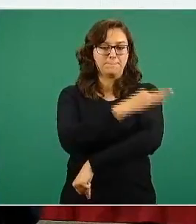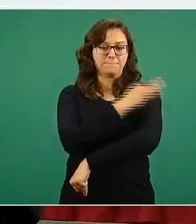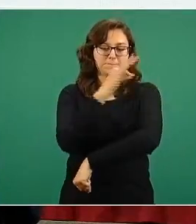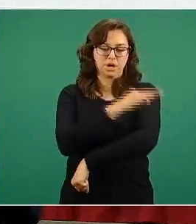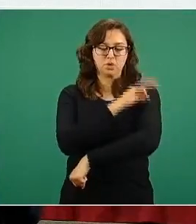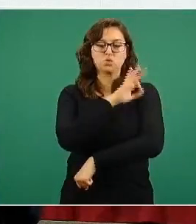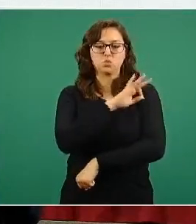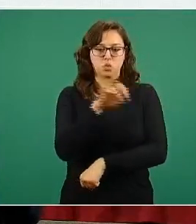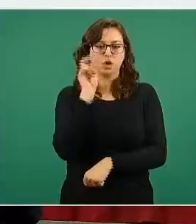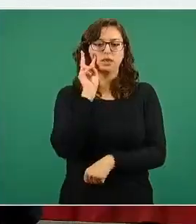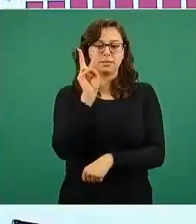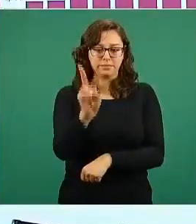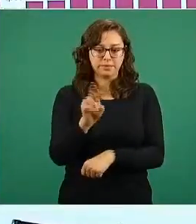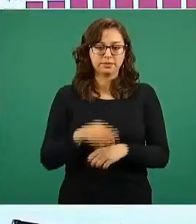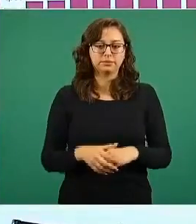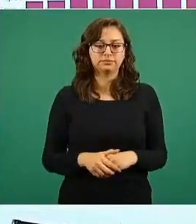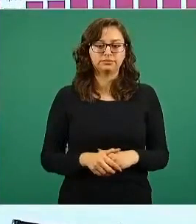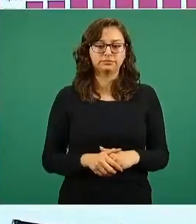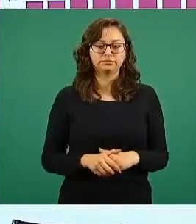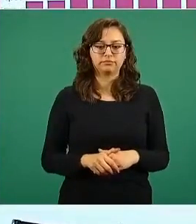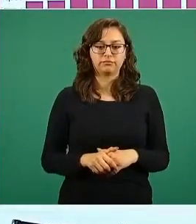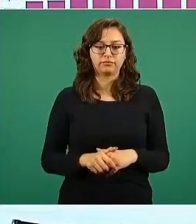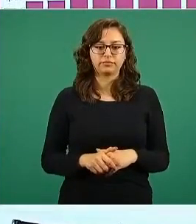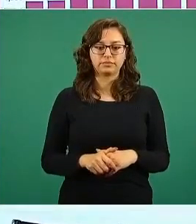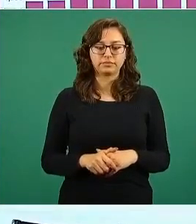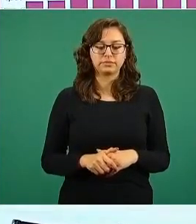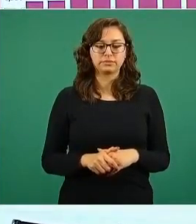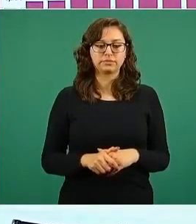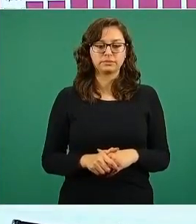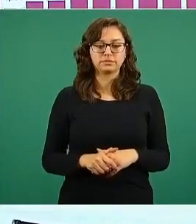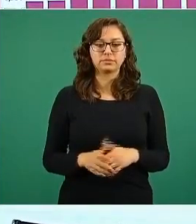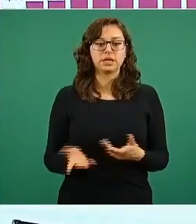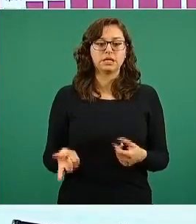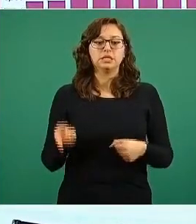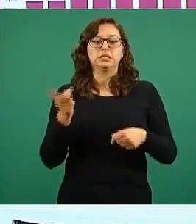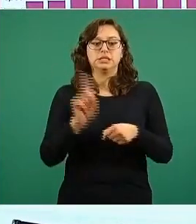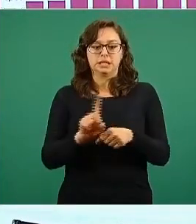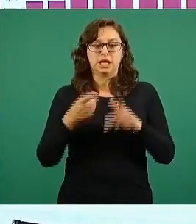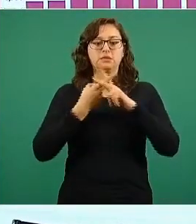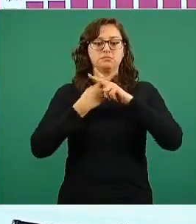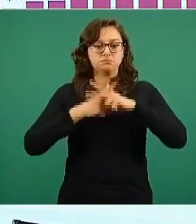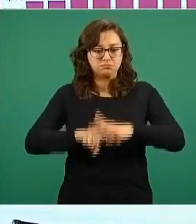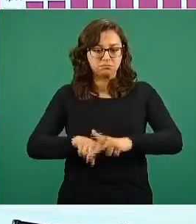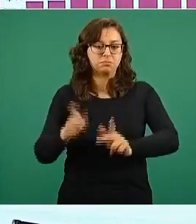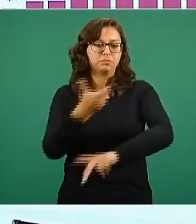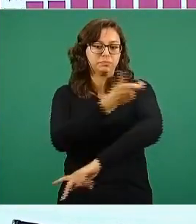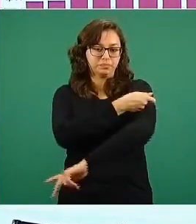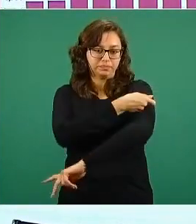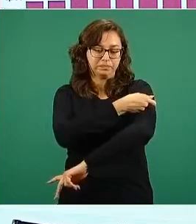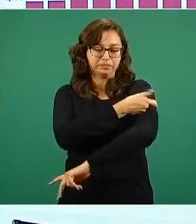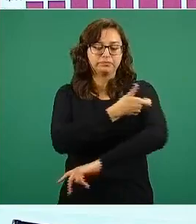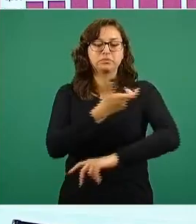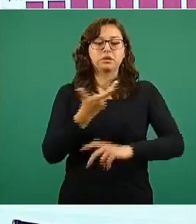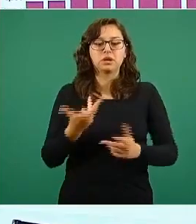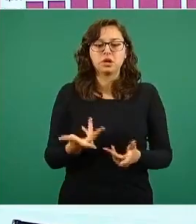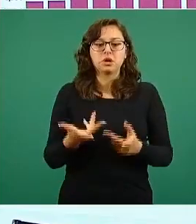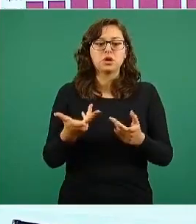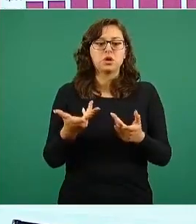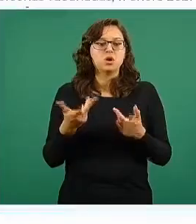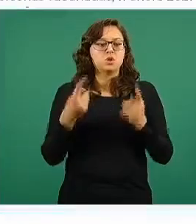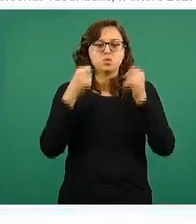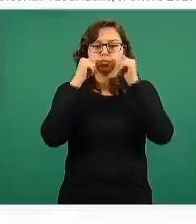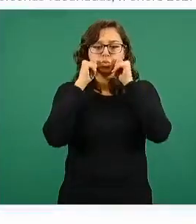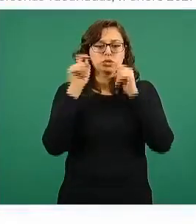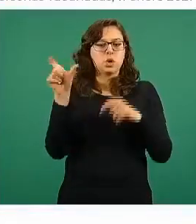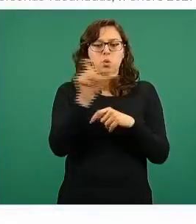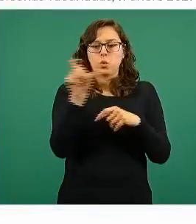que aparece arriba de cada columna, de acuerdo al día en que las vacunas fueron utilizadas, independientemente del día en que